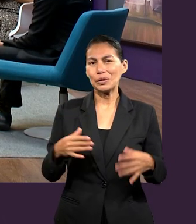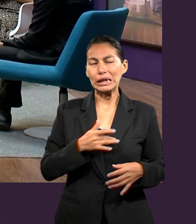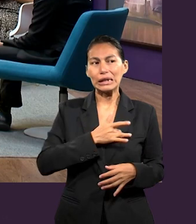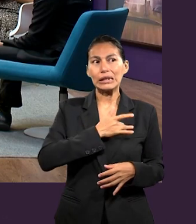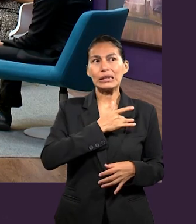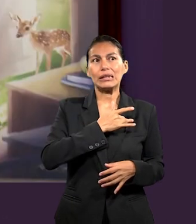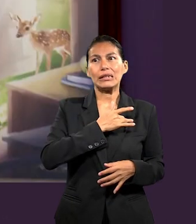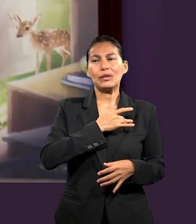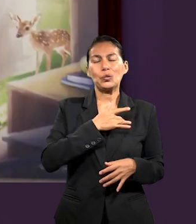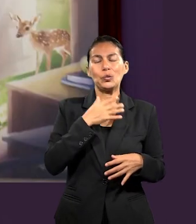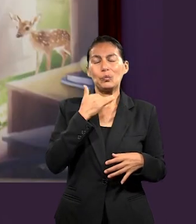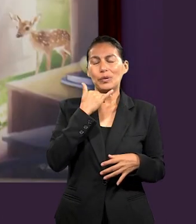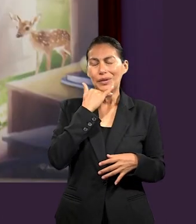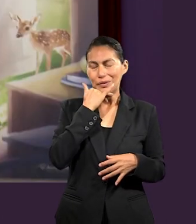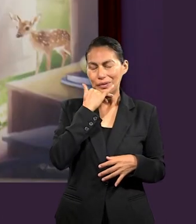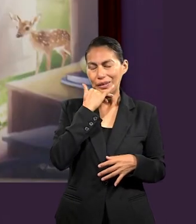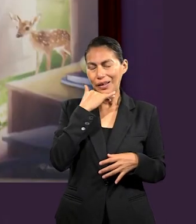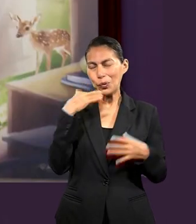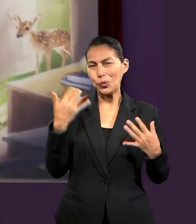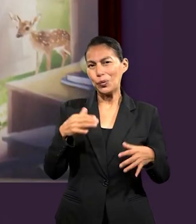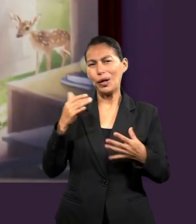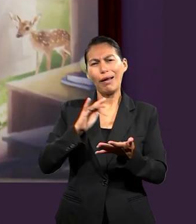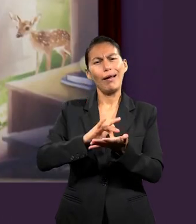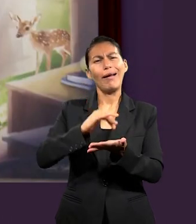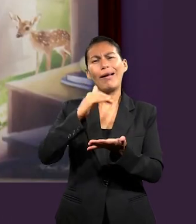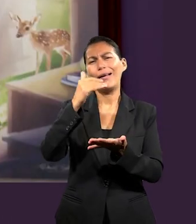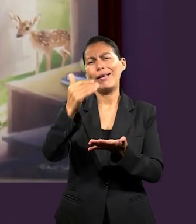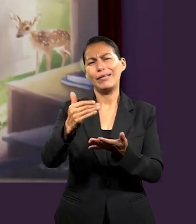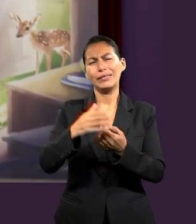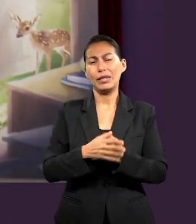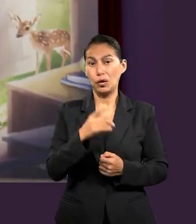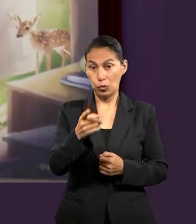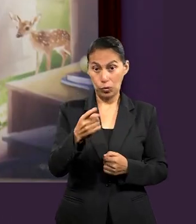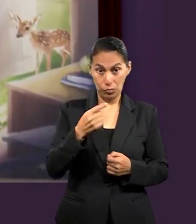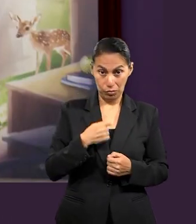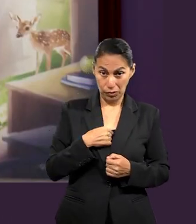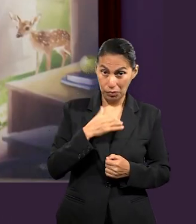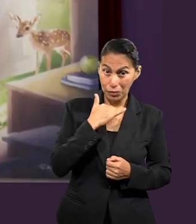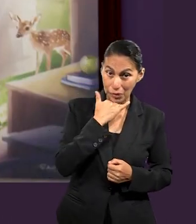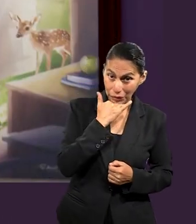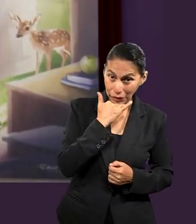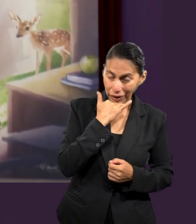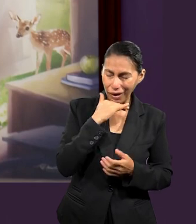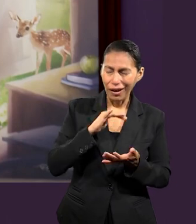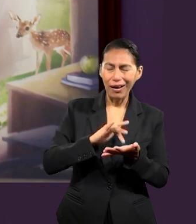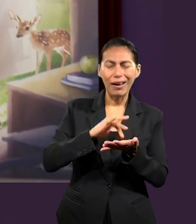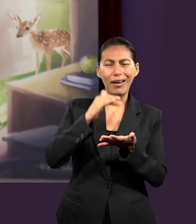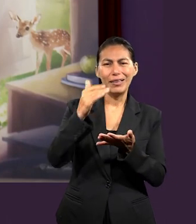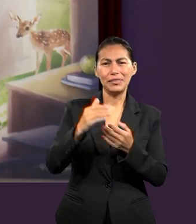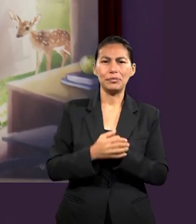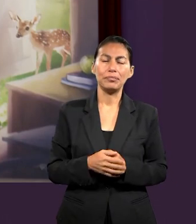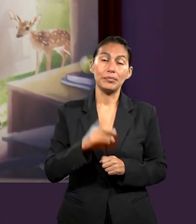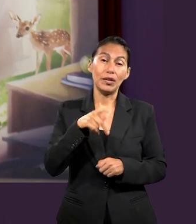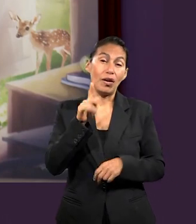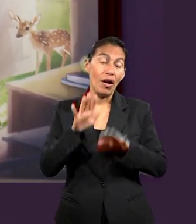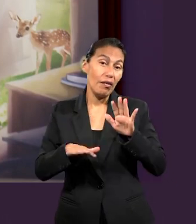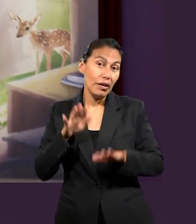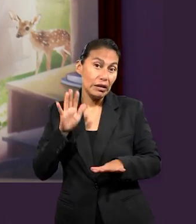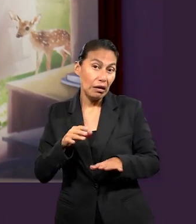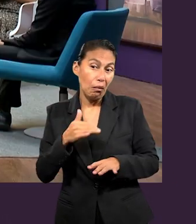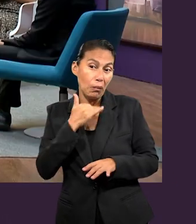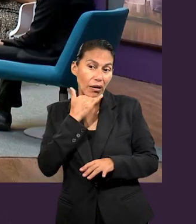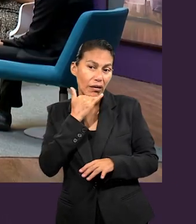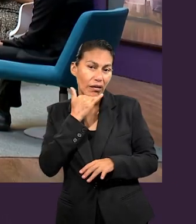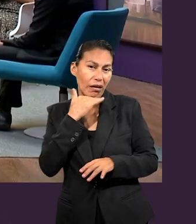sentimiento que no se compara. El perdón, decir, has sido perdonado, te quita toda culpa. El problema es cuando a veces no creemos en ese perdón.